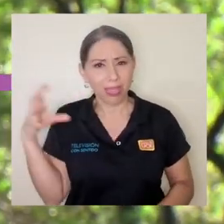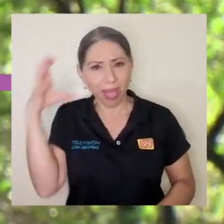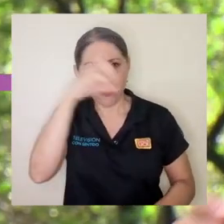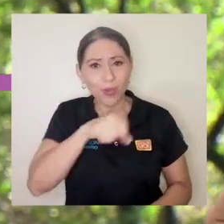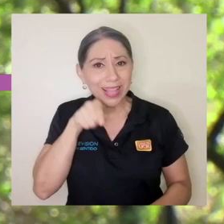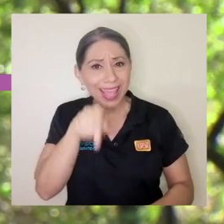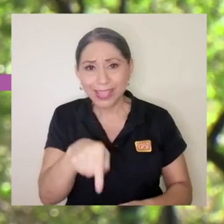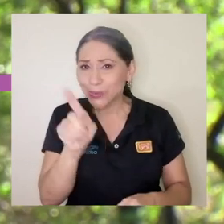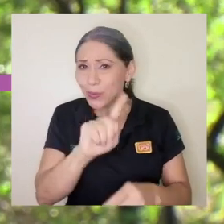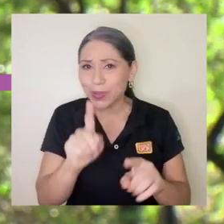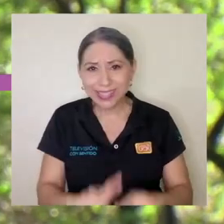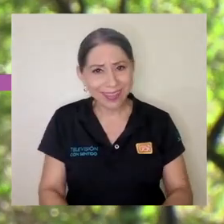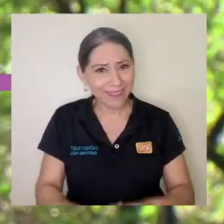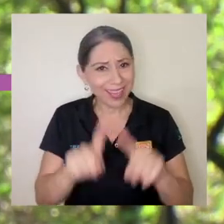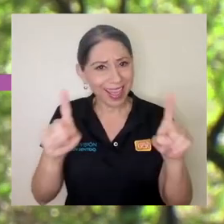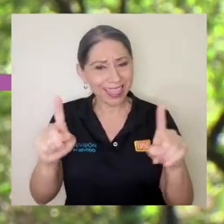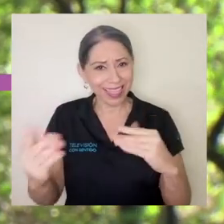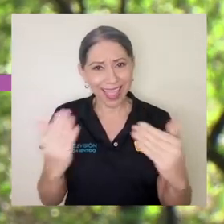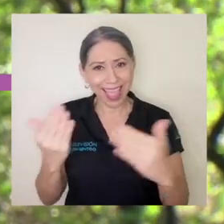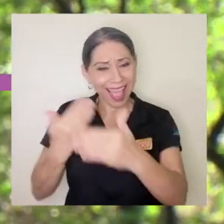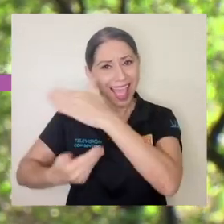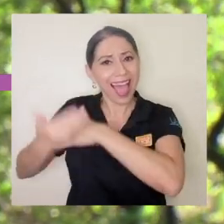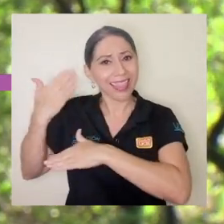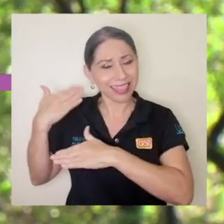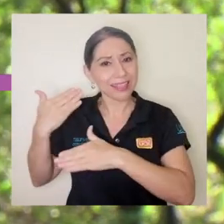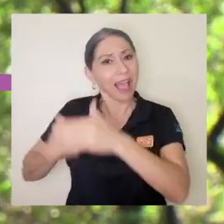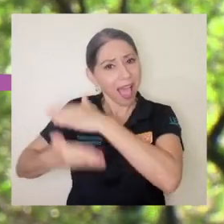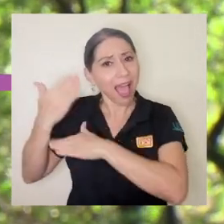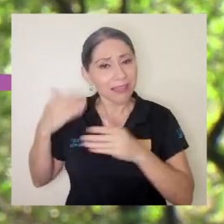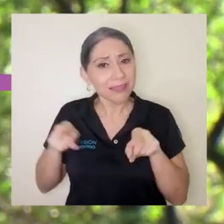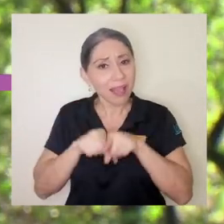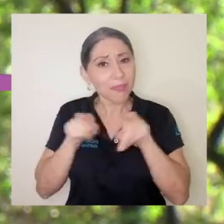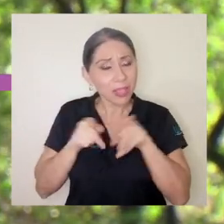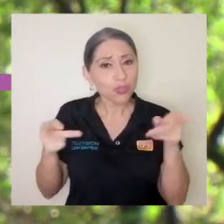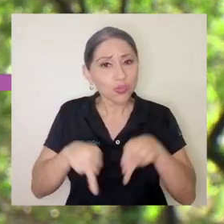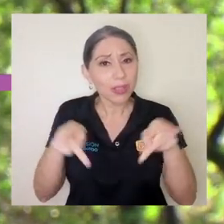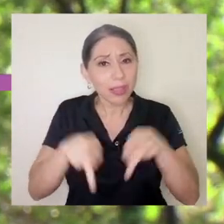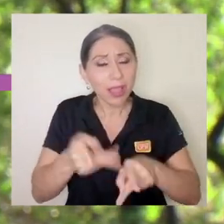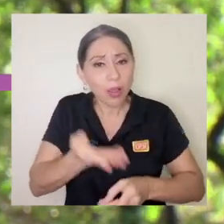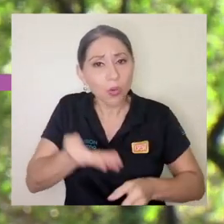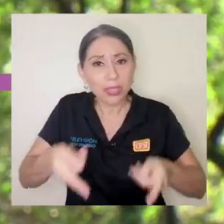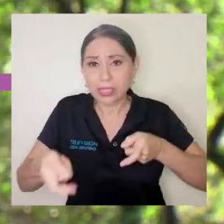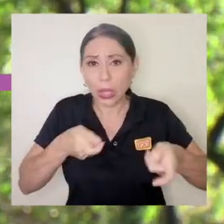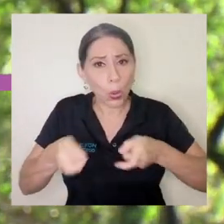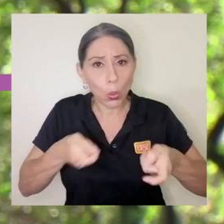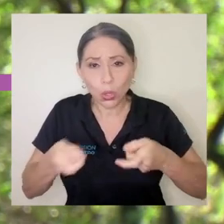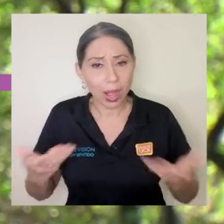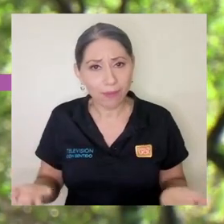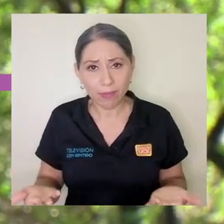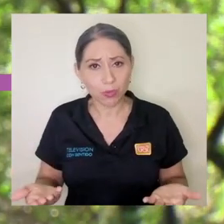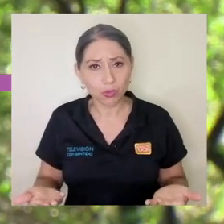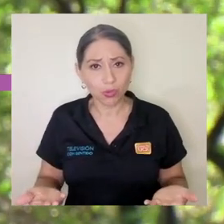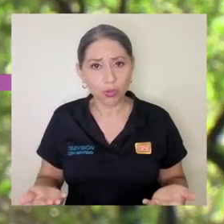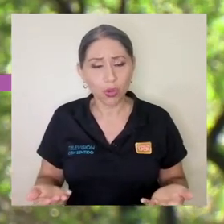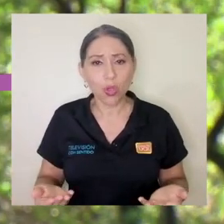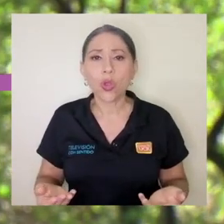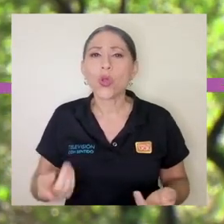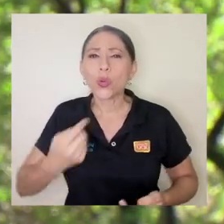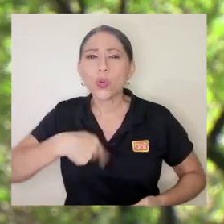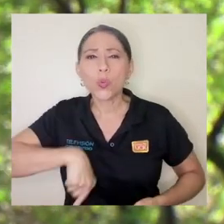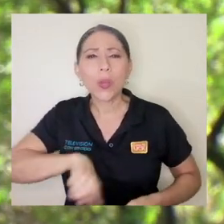a lo que sucedía antes antes también sucedían cosas que no controlábamos cuál es nuestra